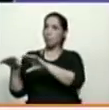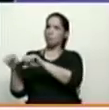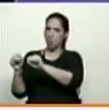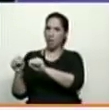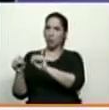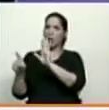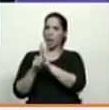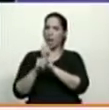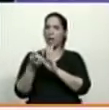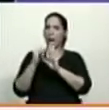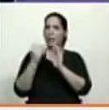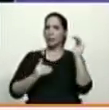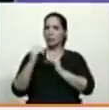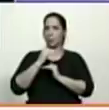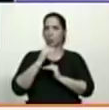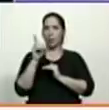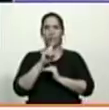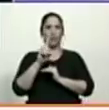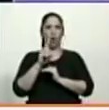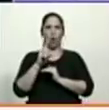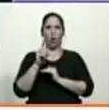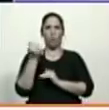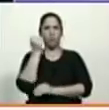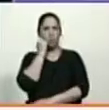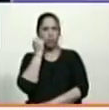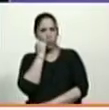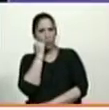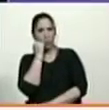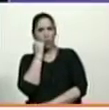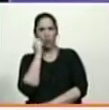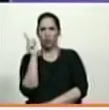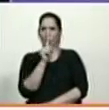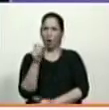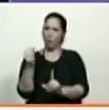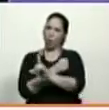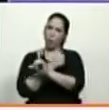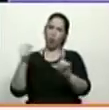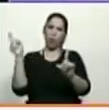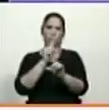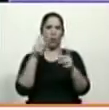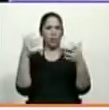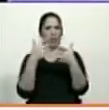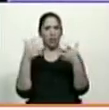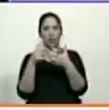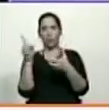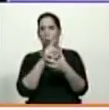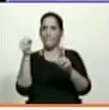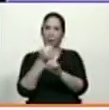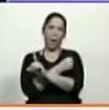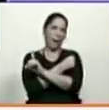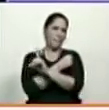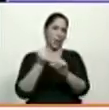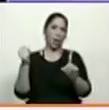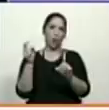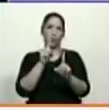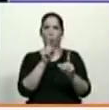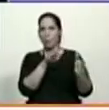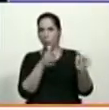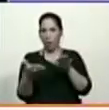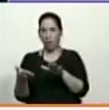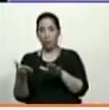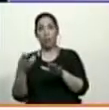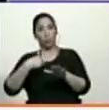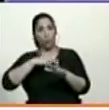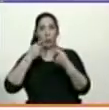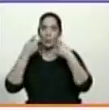es lo que se impone no la barbarie no el salvajismo no la guerra no la violencia y no la muerte ese es